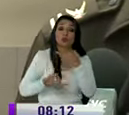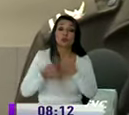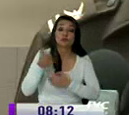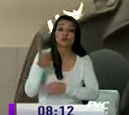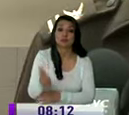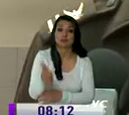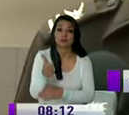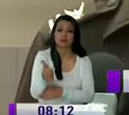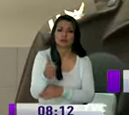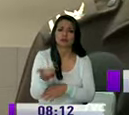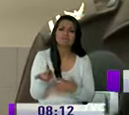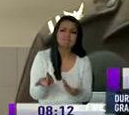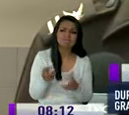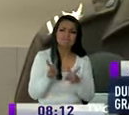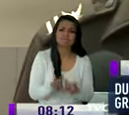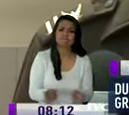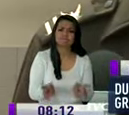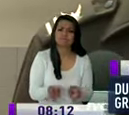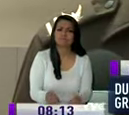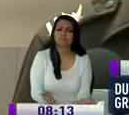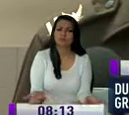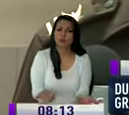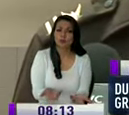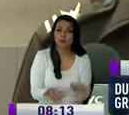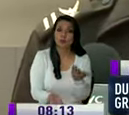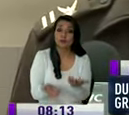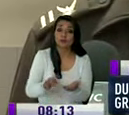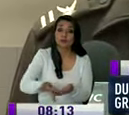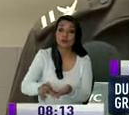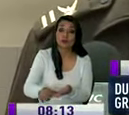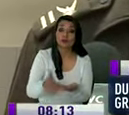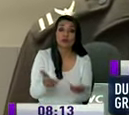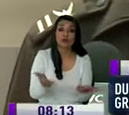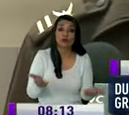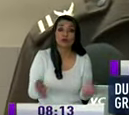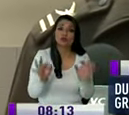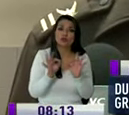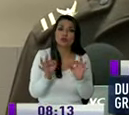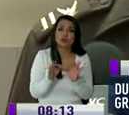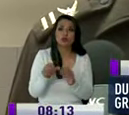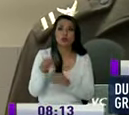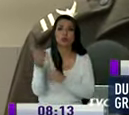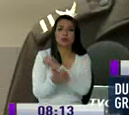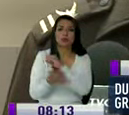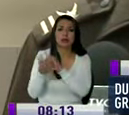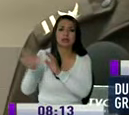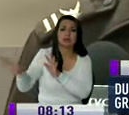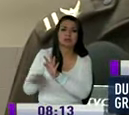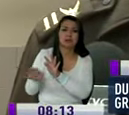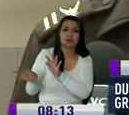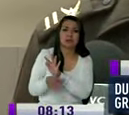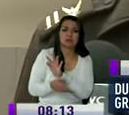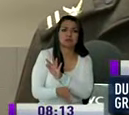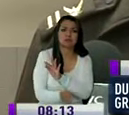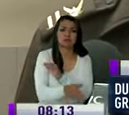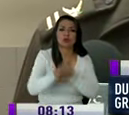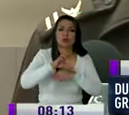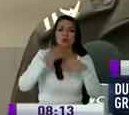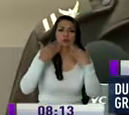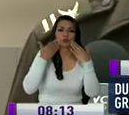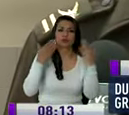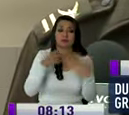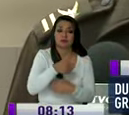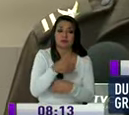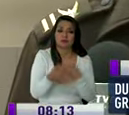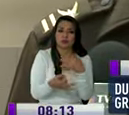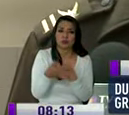ellos empiecen a determinar exactamente de qué se trata si fue un robo o es contrabando esto ya es una situación